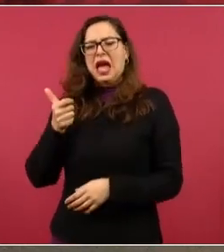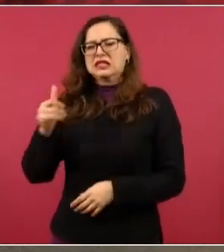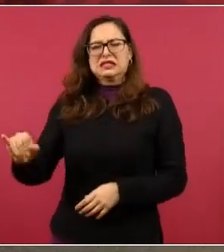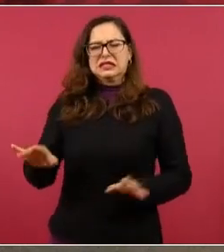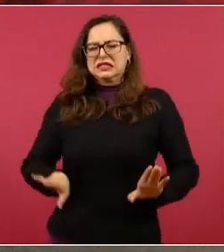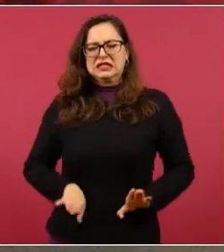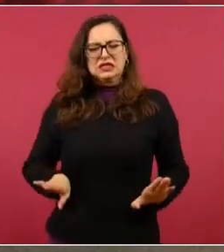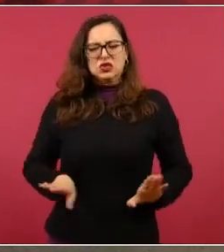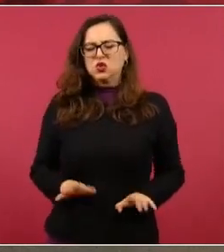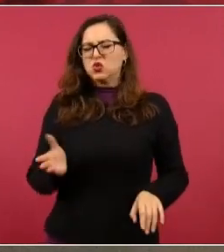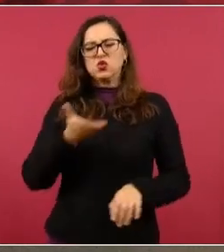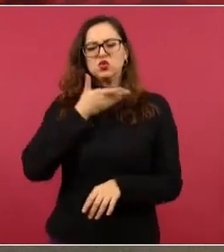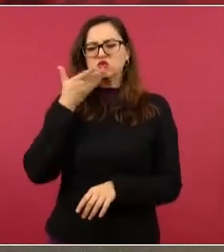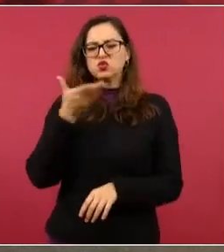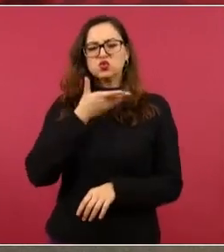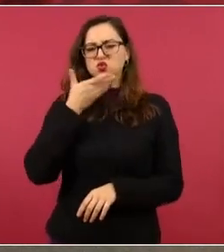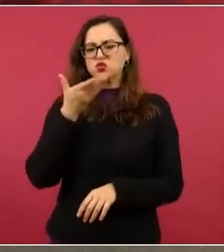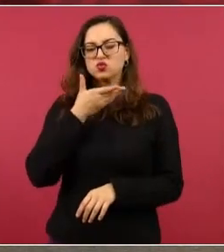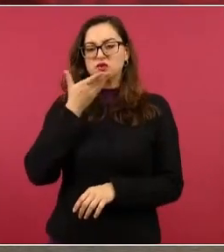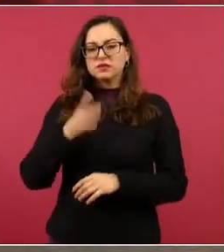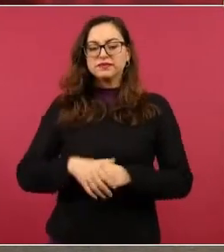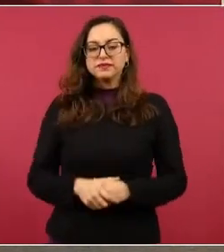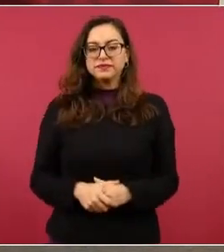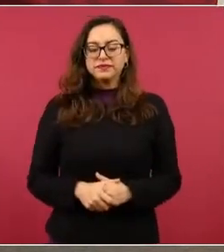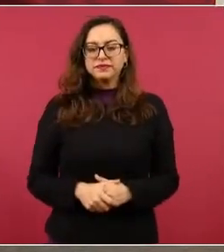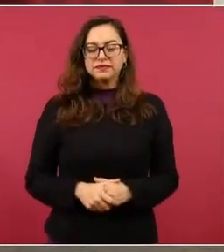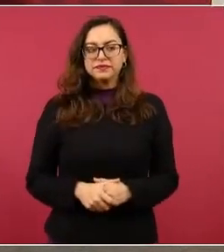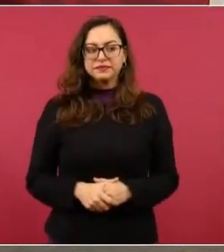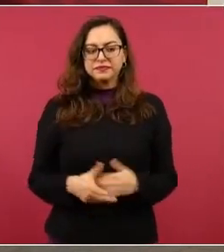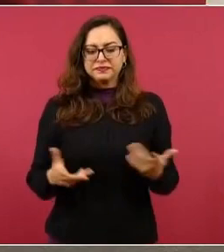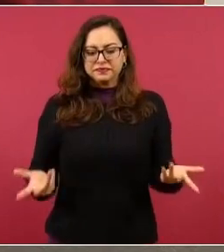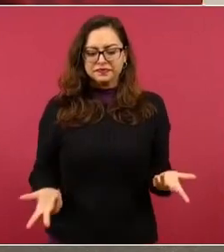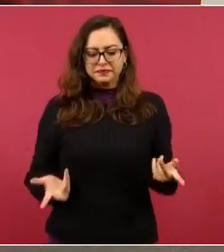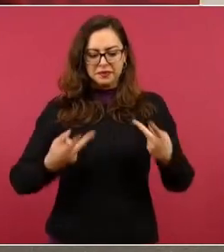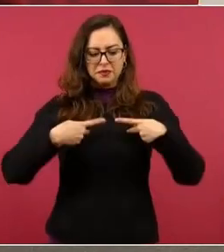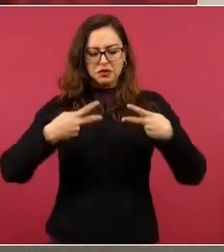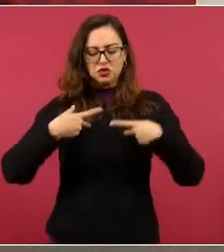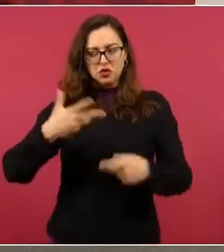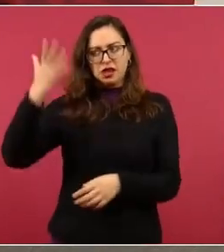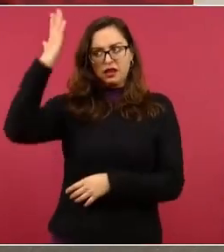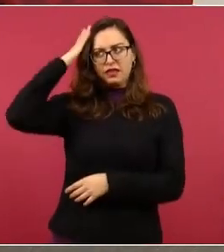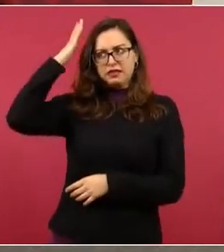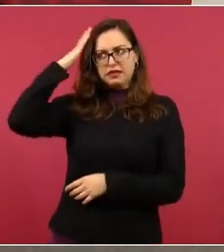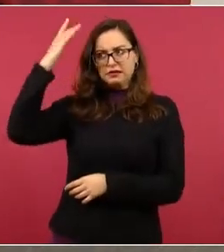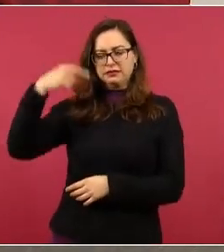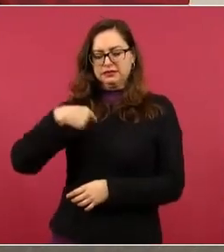Y yo siempre he dicho que un dirigente puede poner en riesgo su vida, pero no está